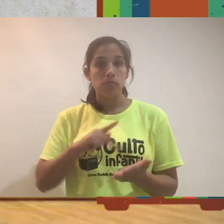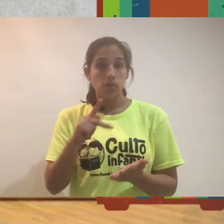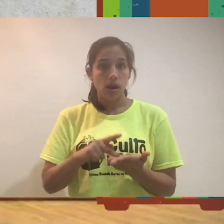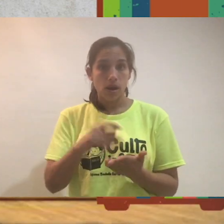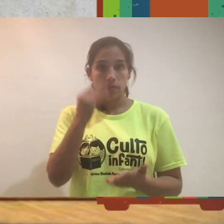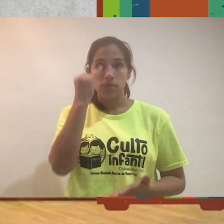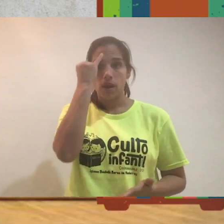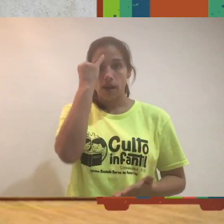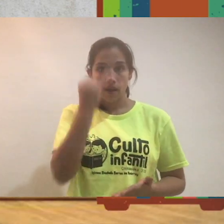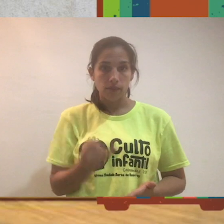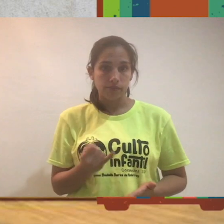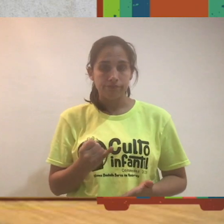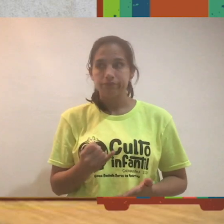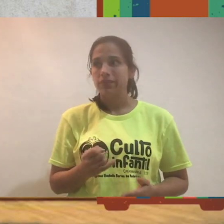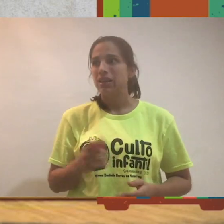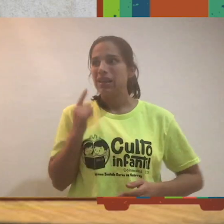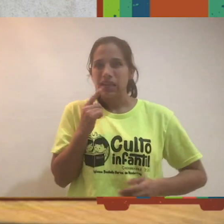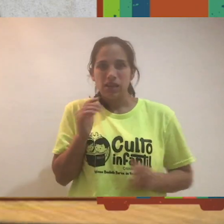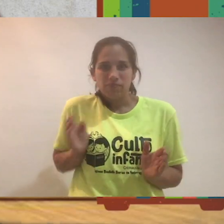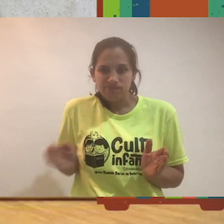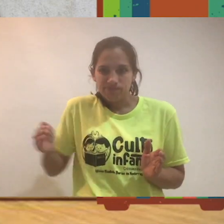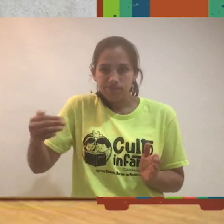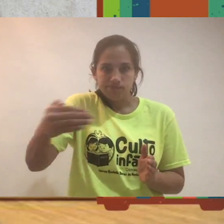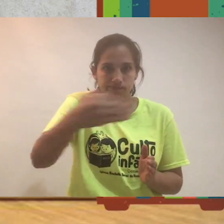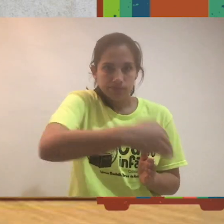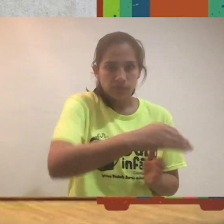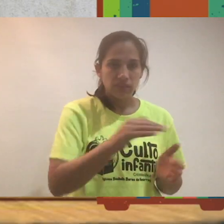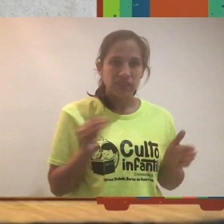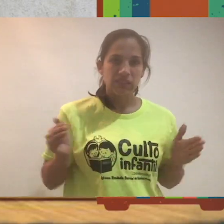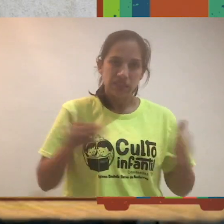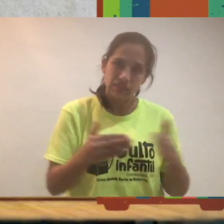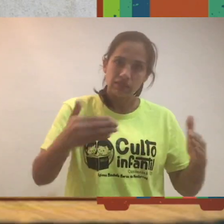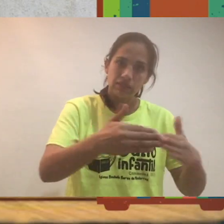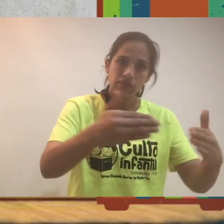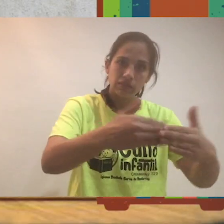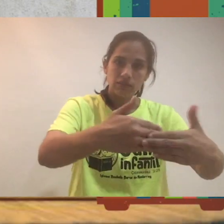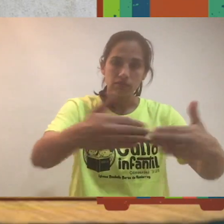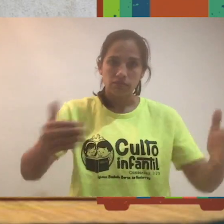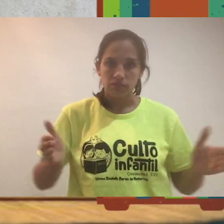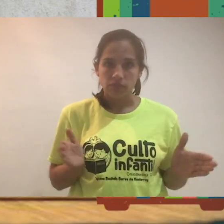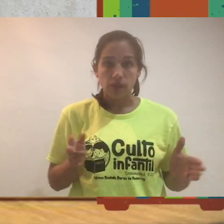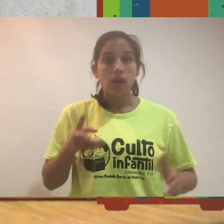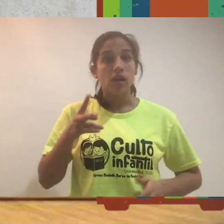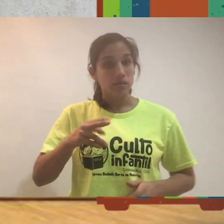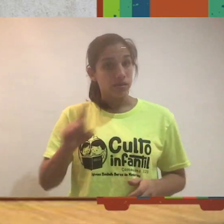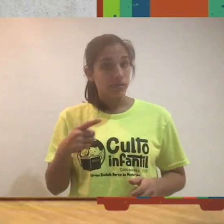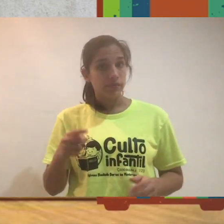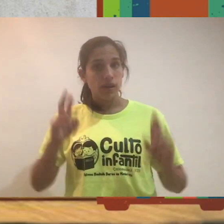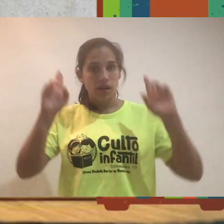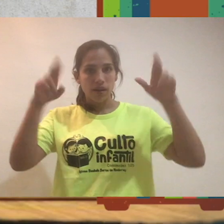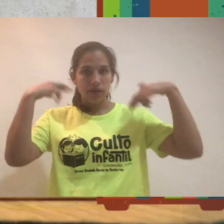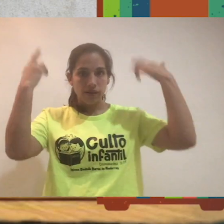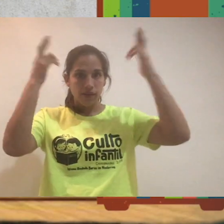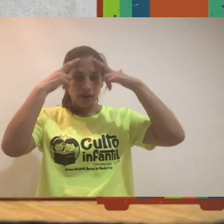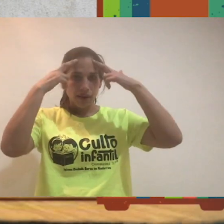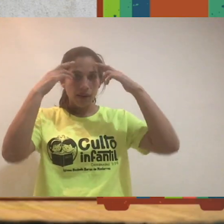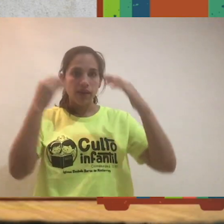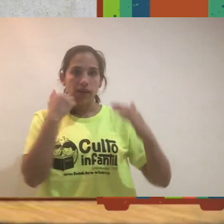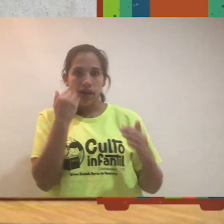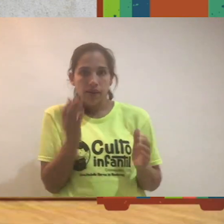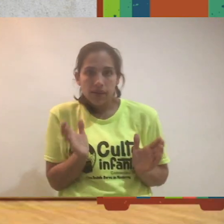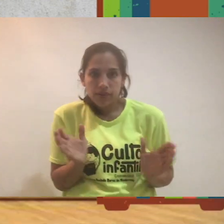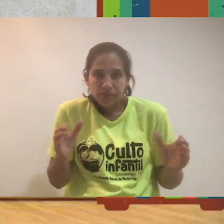rodearon y que cerraron todas las salidas. Así es. El rey Nabucodonosor quería apoderarse de